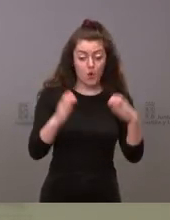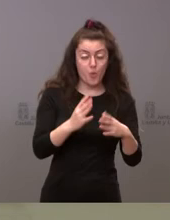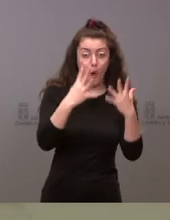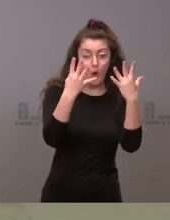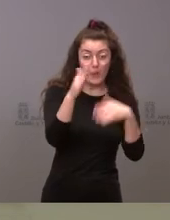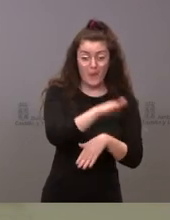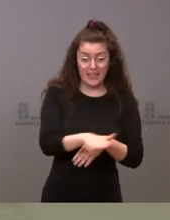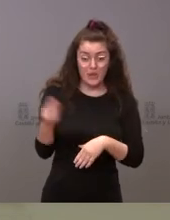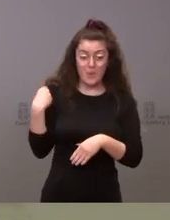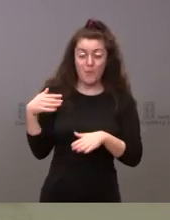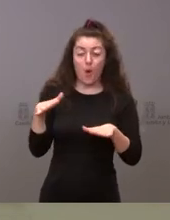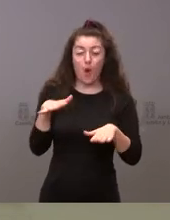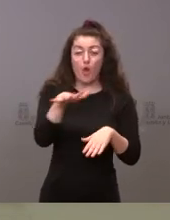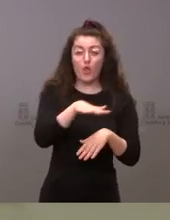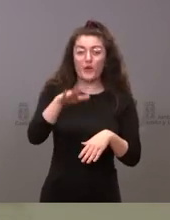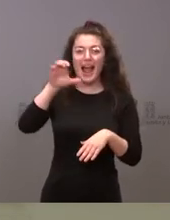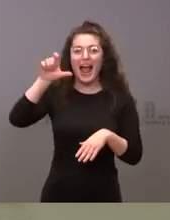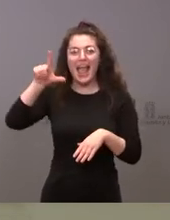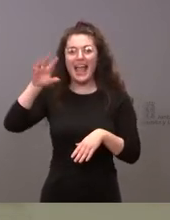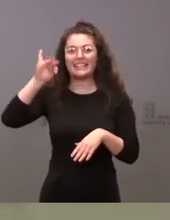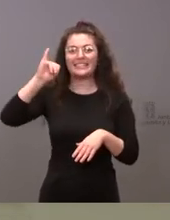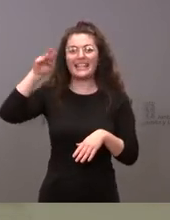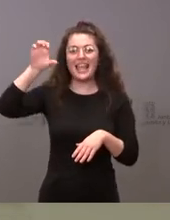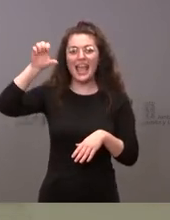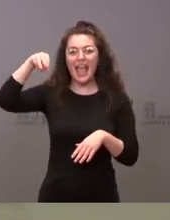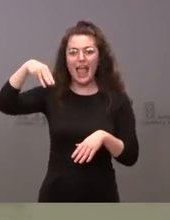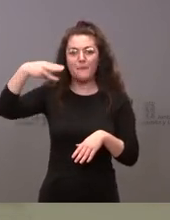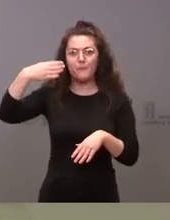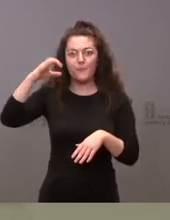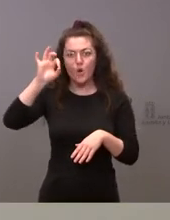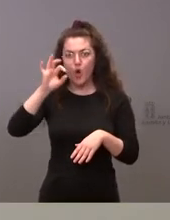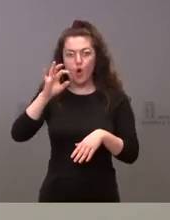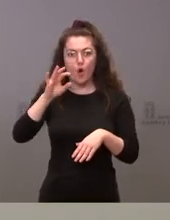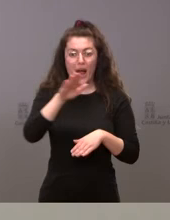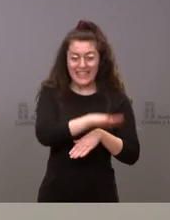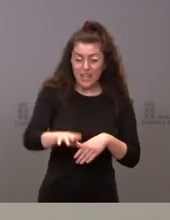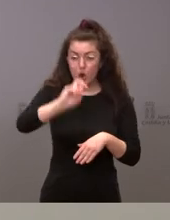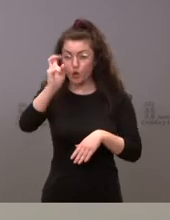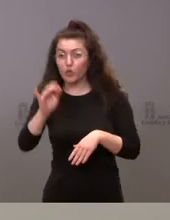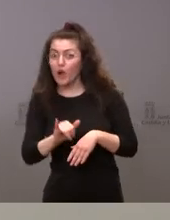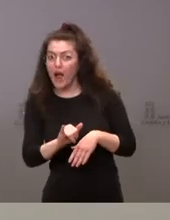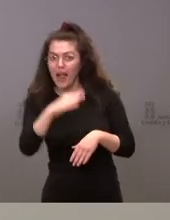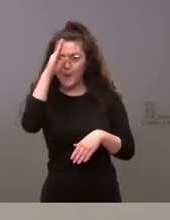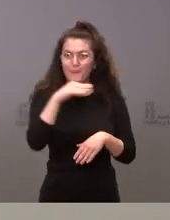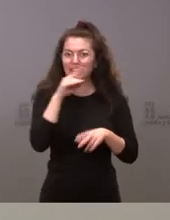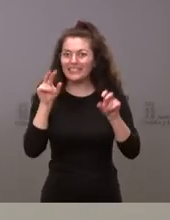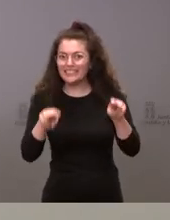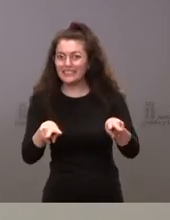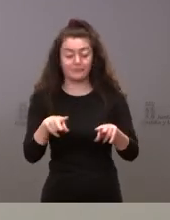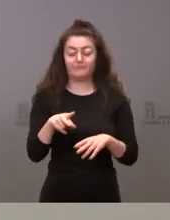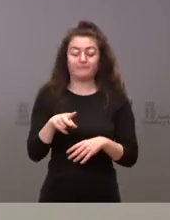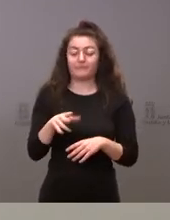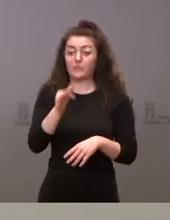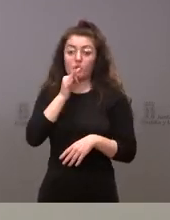sé si tenemos algún menor no acompañado que haya sido acogido en la comunidad No tenemos información de ninguno nuevo pero sabemos que